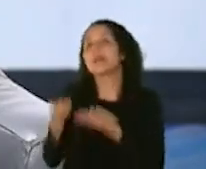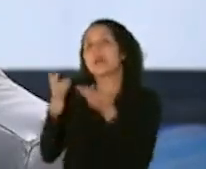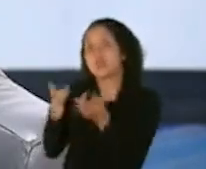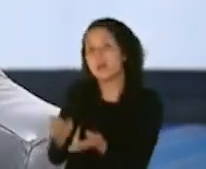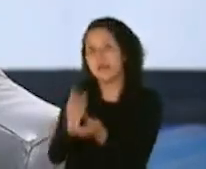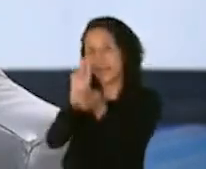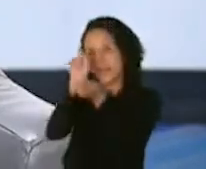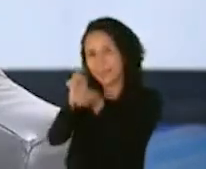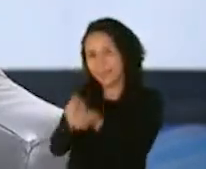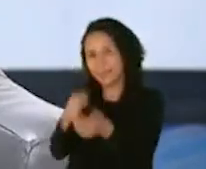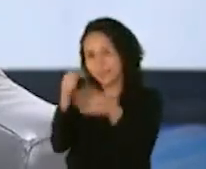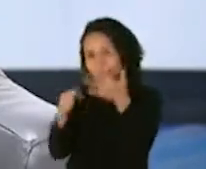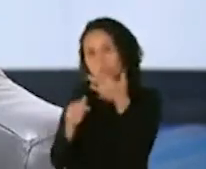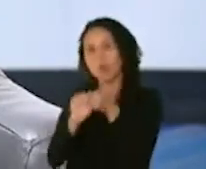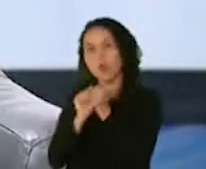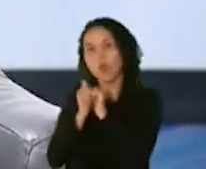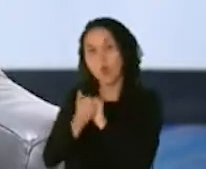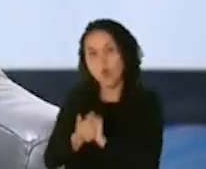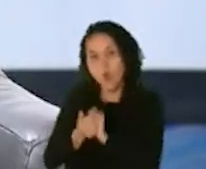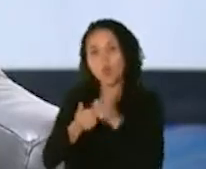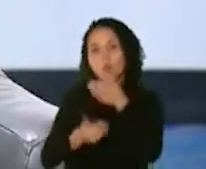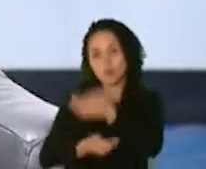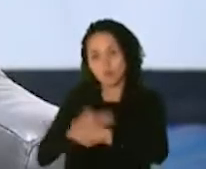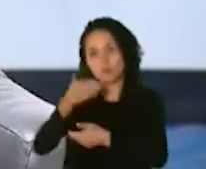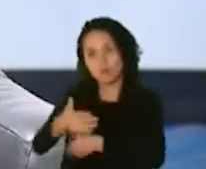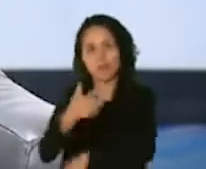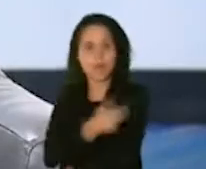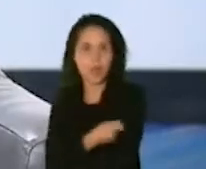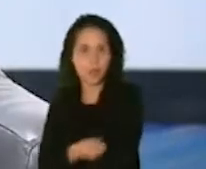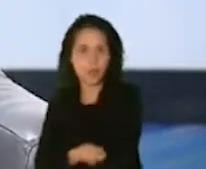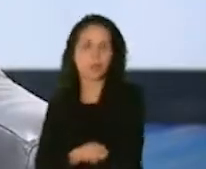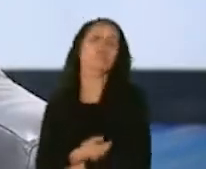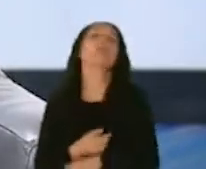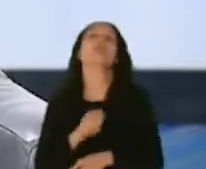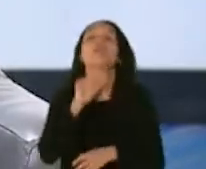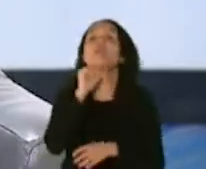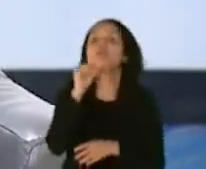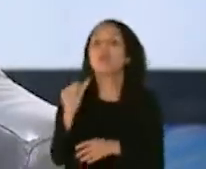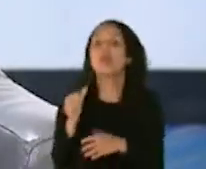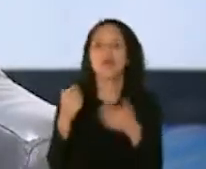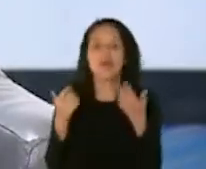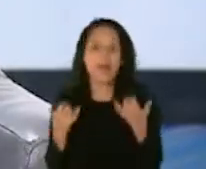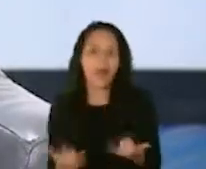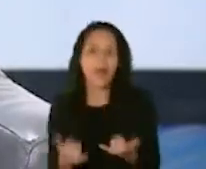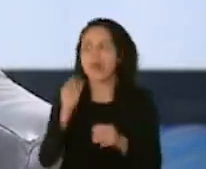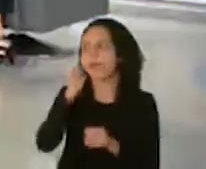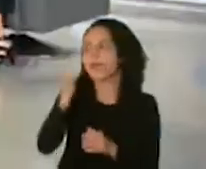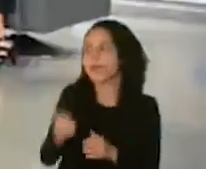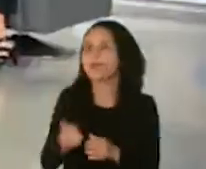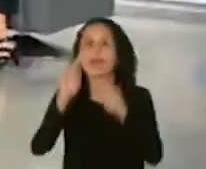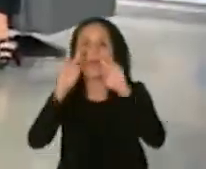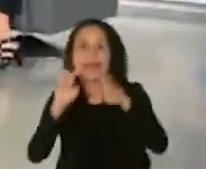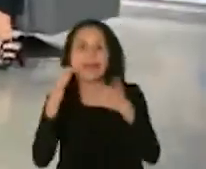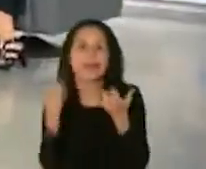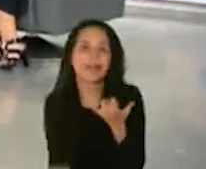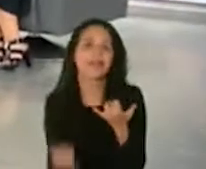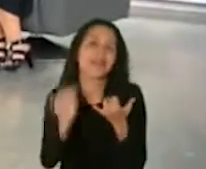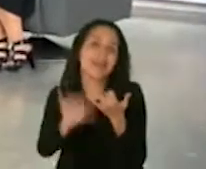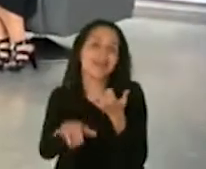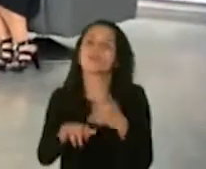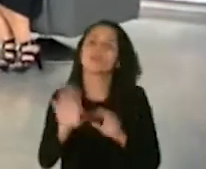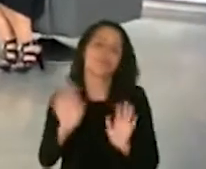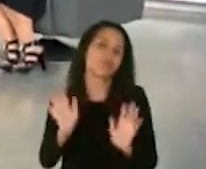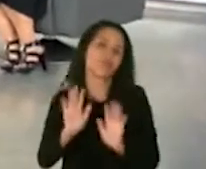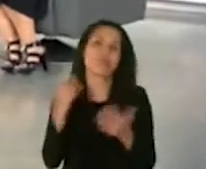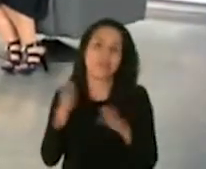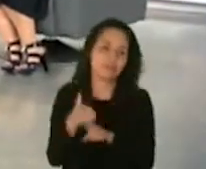específicas de cómo llevar este proceso de vacunación. No es que se van a sentar hoy o mañana a analizar esto. Ellos ya han visto,